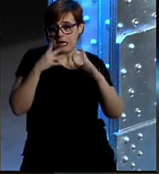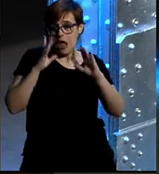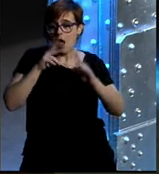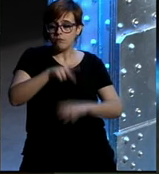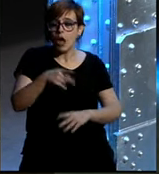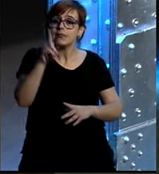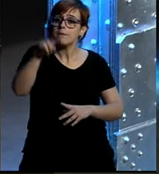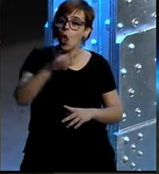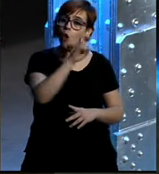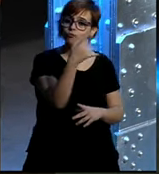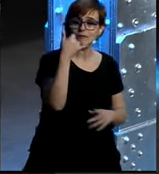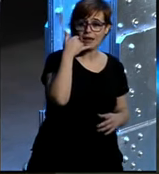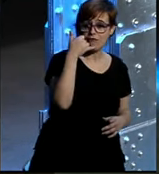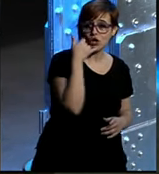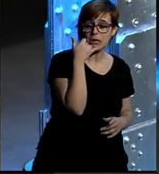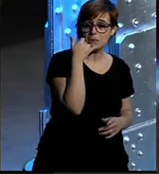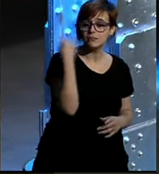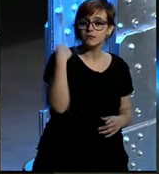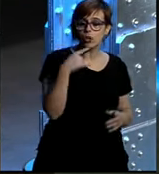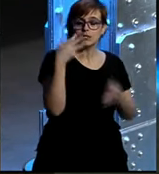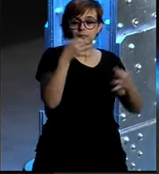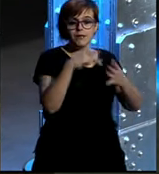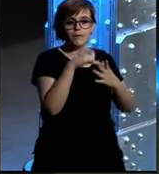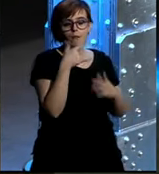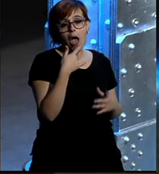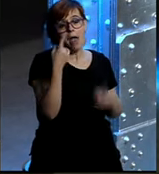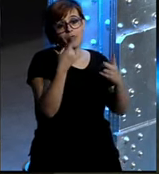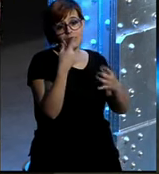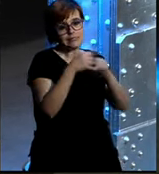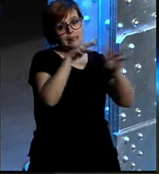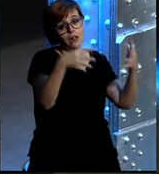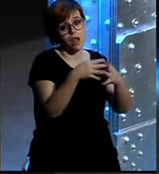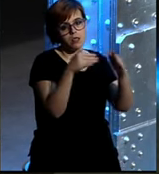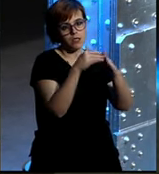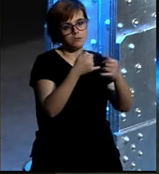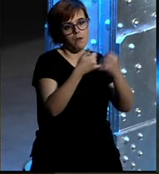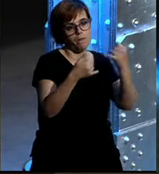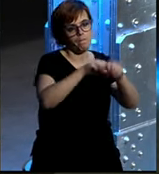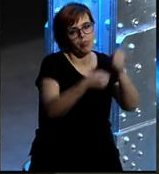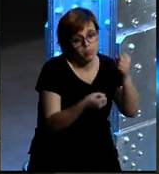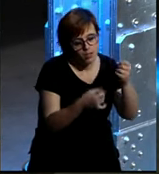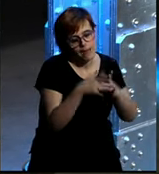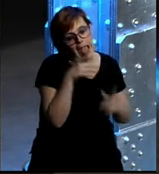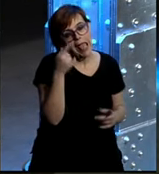otra es telefónica es cierto que siempre se nos cae el ADSL en casa pero bueno da igual sigue siendo una referencia